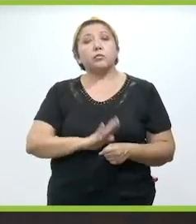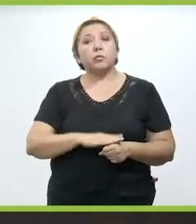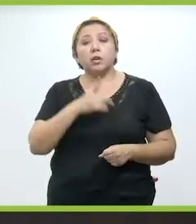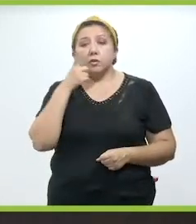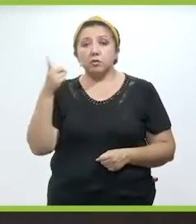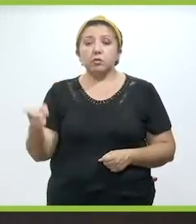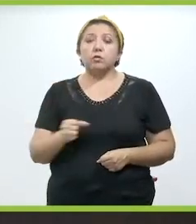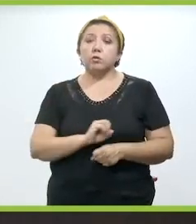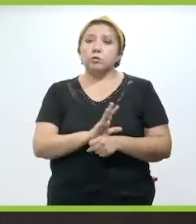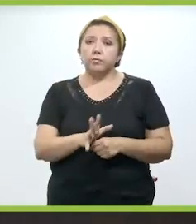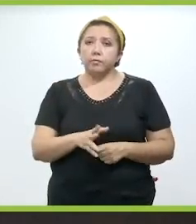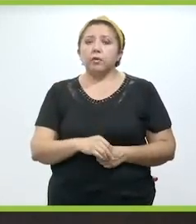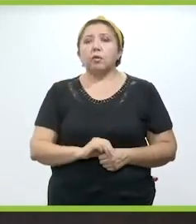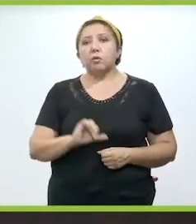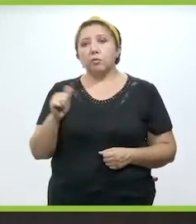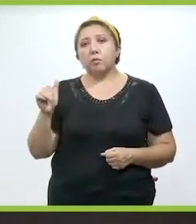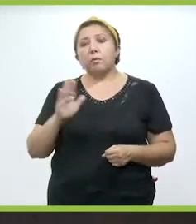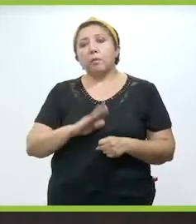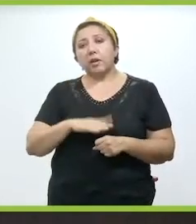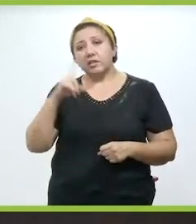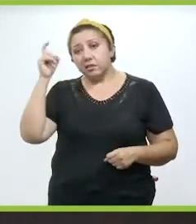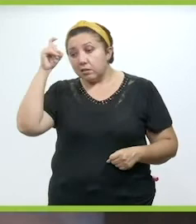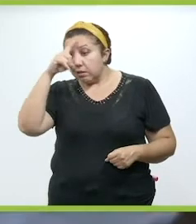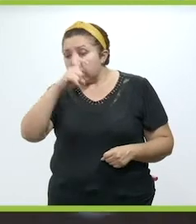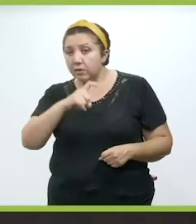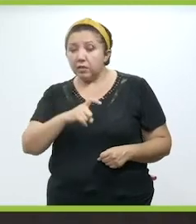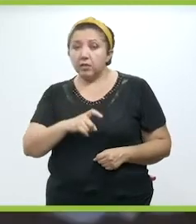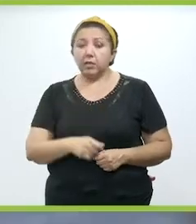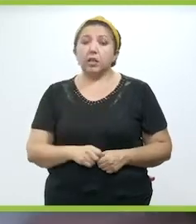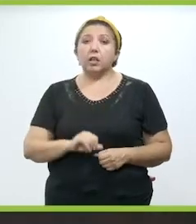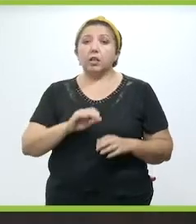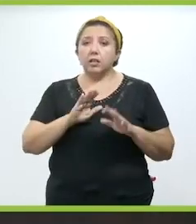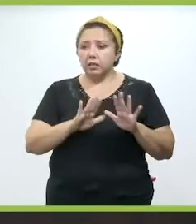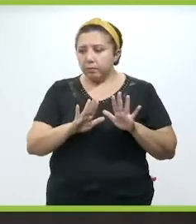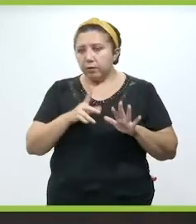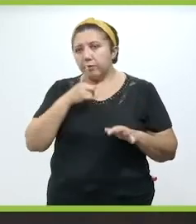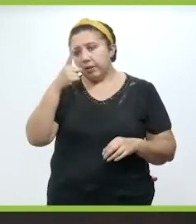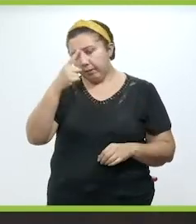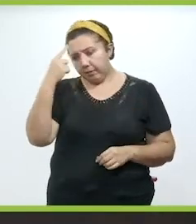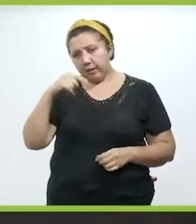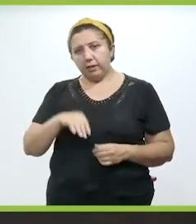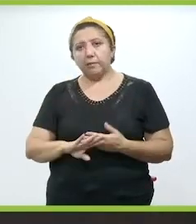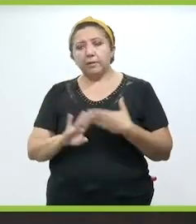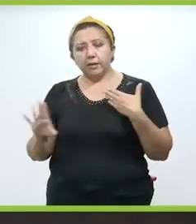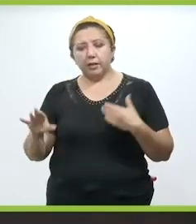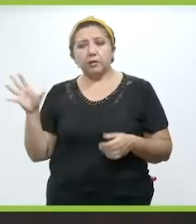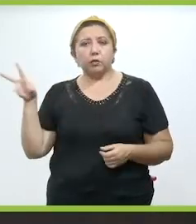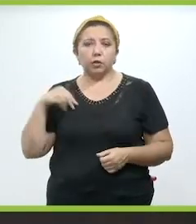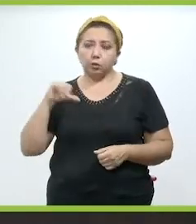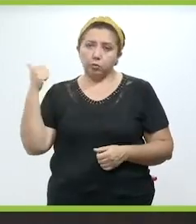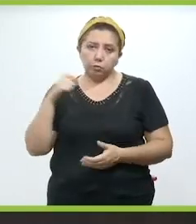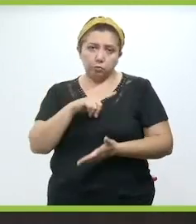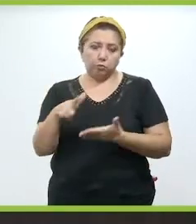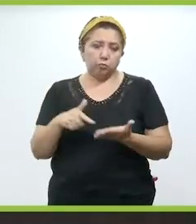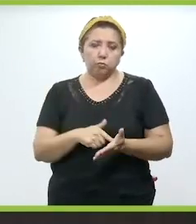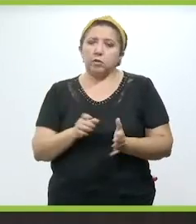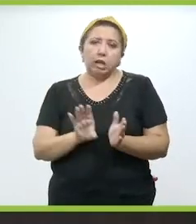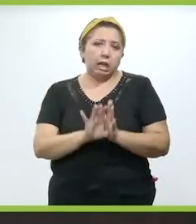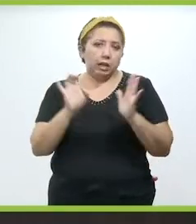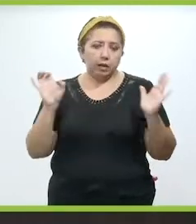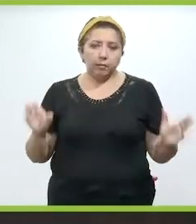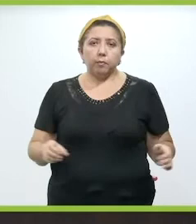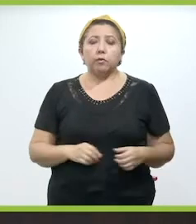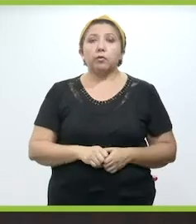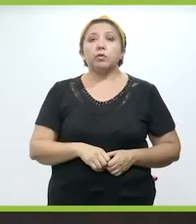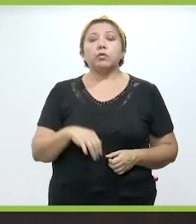número de contagios, pues evidentemente va a ser mucho más complicado que el virus pueda llegar a otras poblaciones. Por ejemplo, aquí pues en